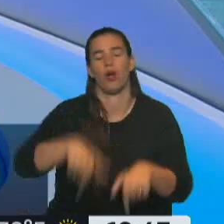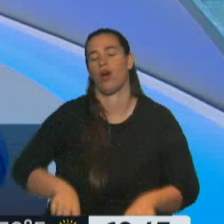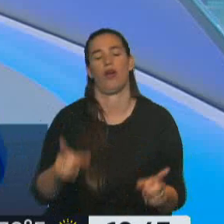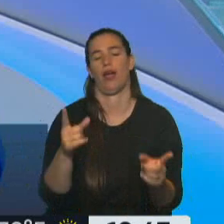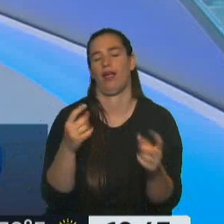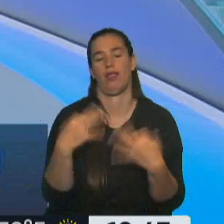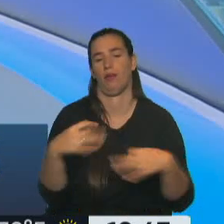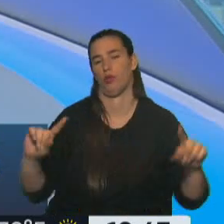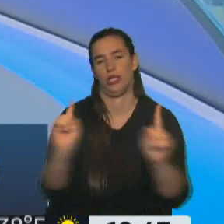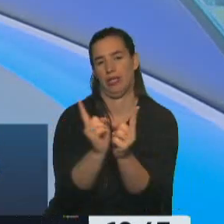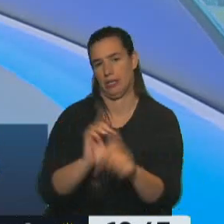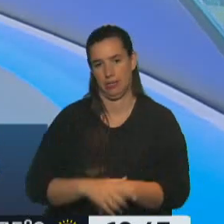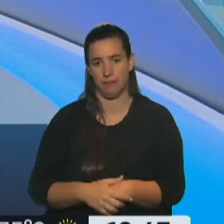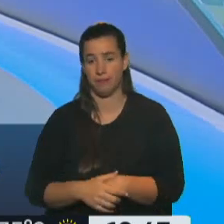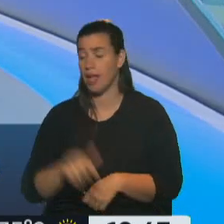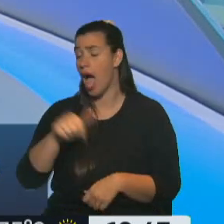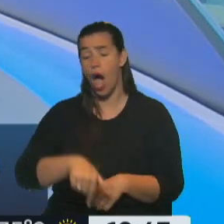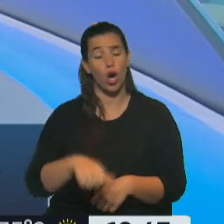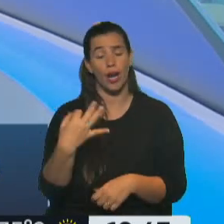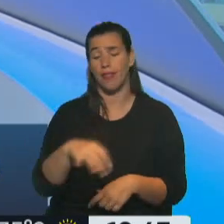síntesis. Yo te digo para que vayas las cuentas. Tengo que mandar síntesis. Sí.